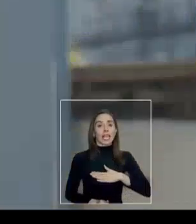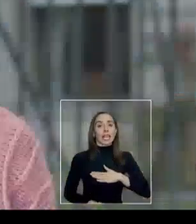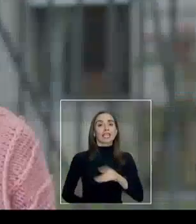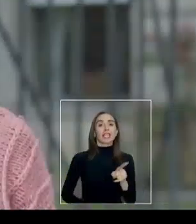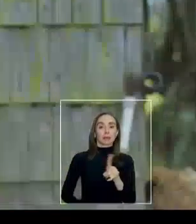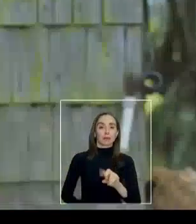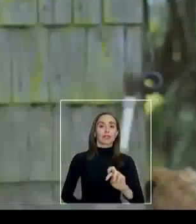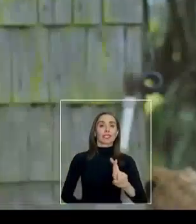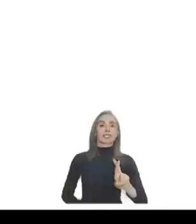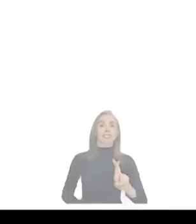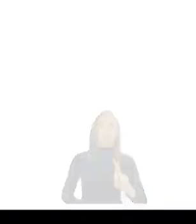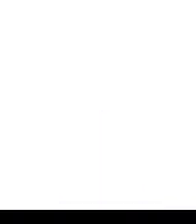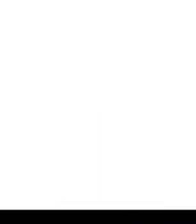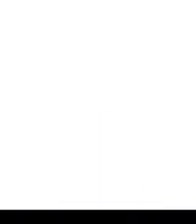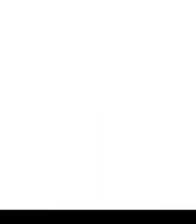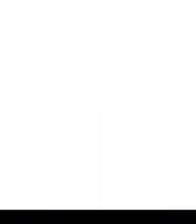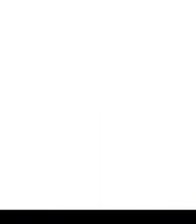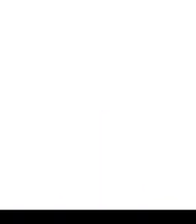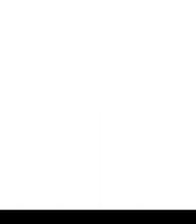Chile que queremos ser.